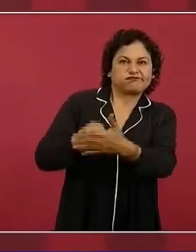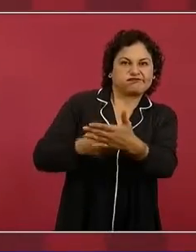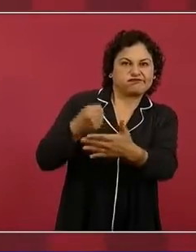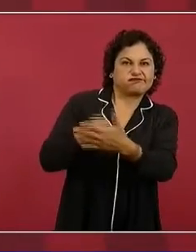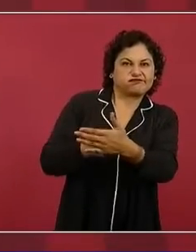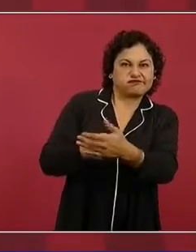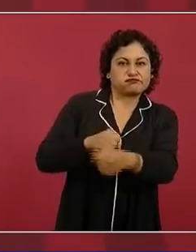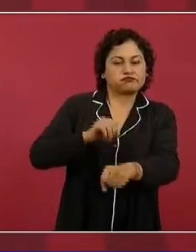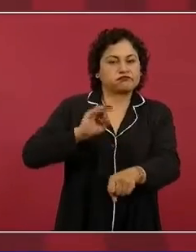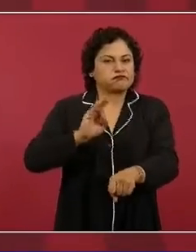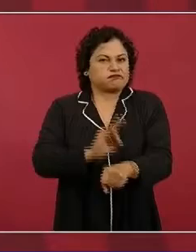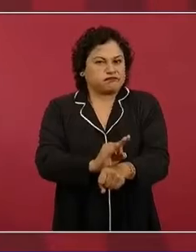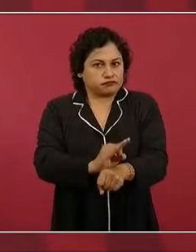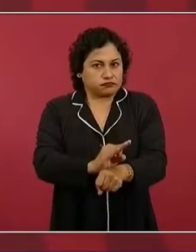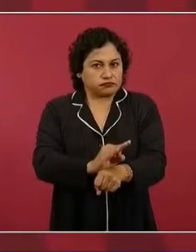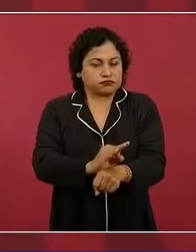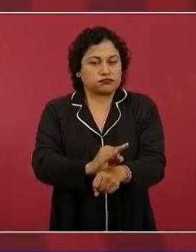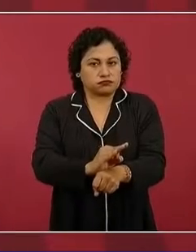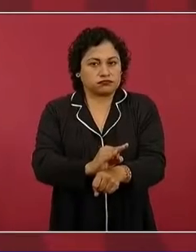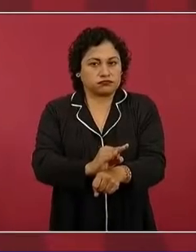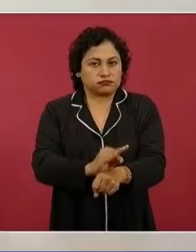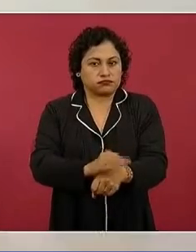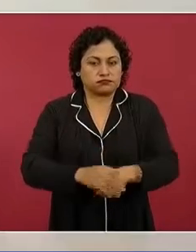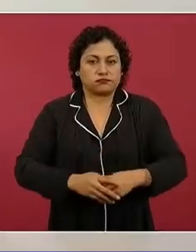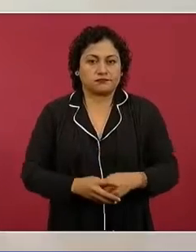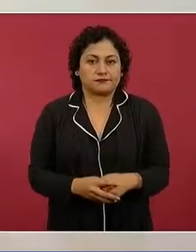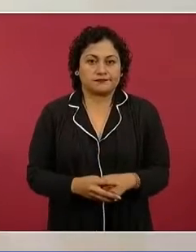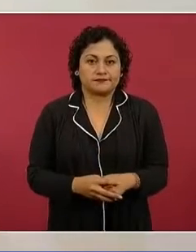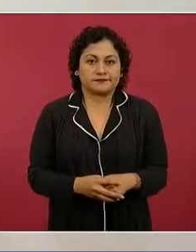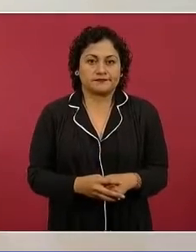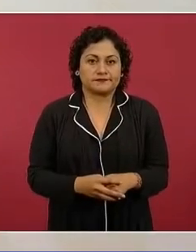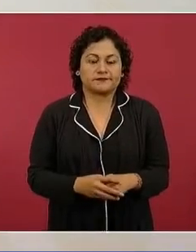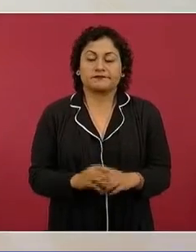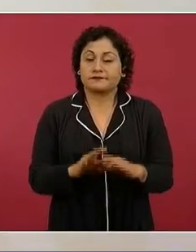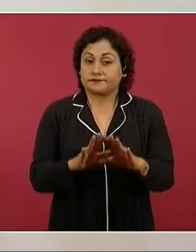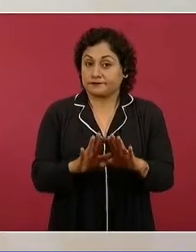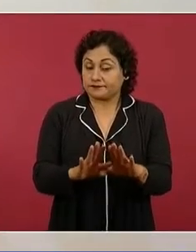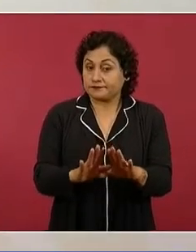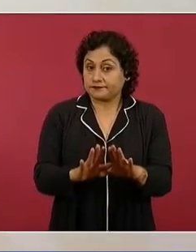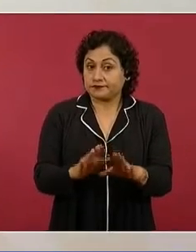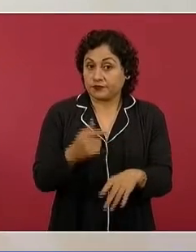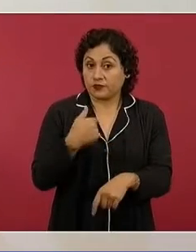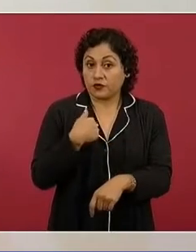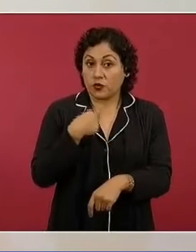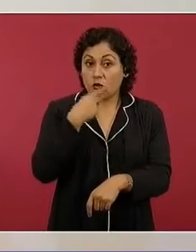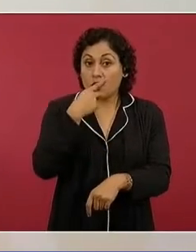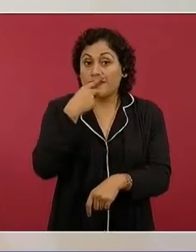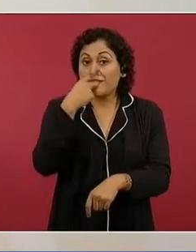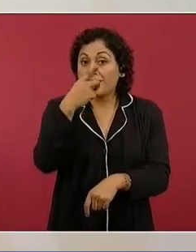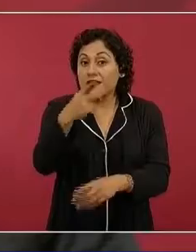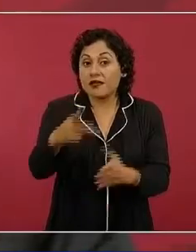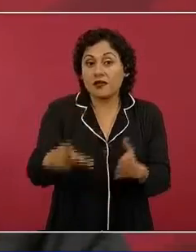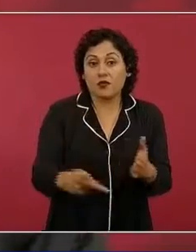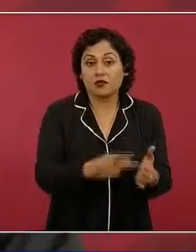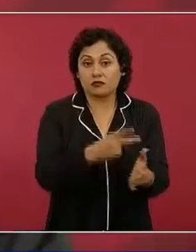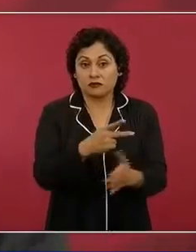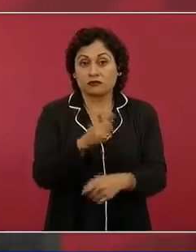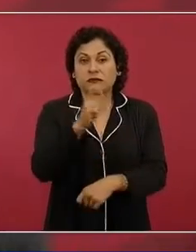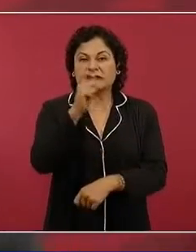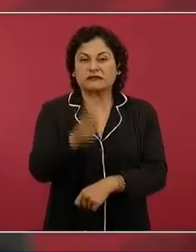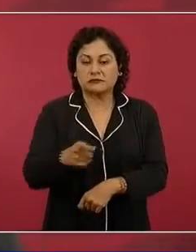repito, el Estado no